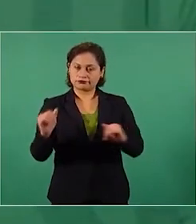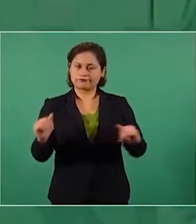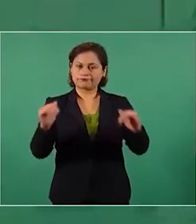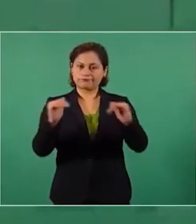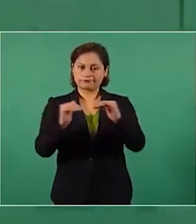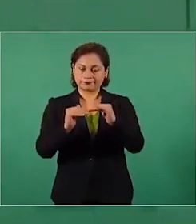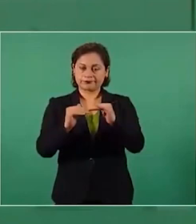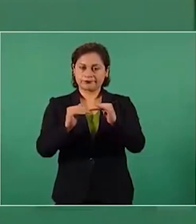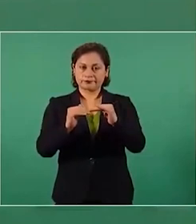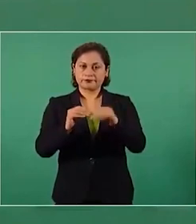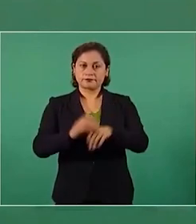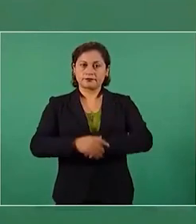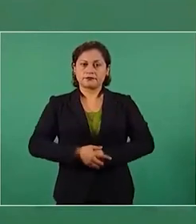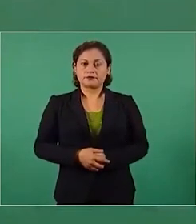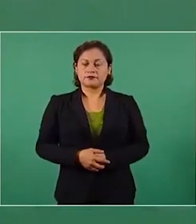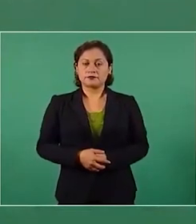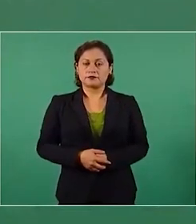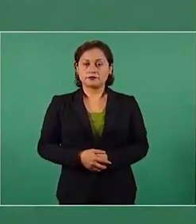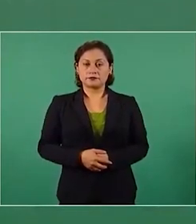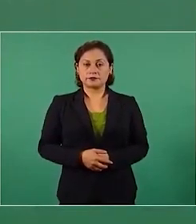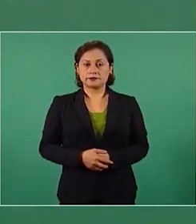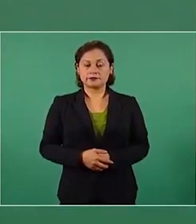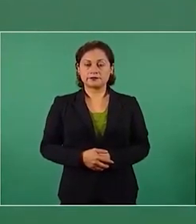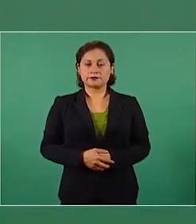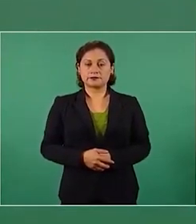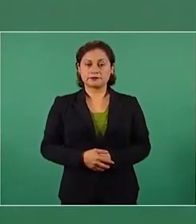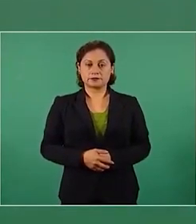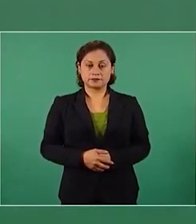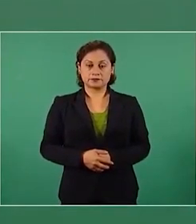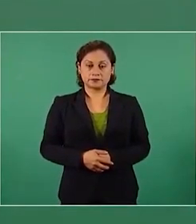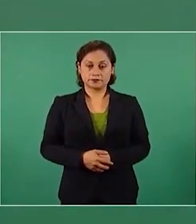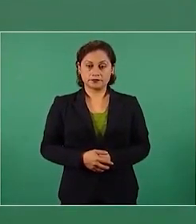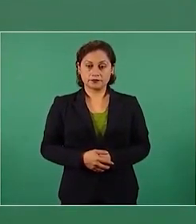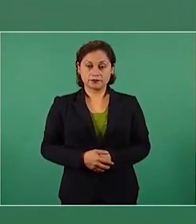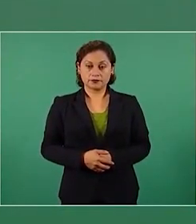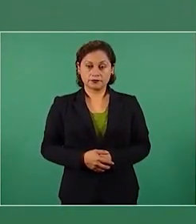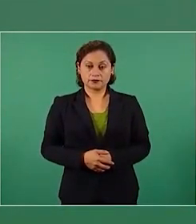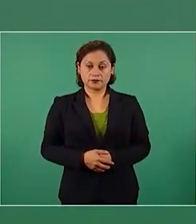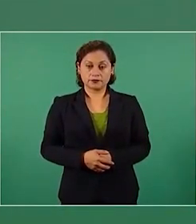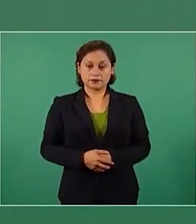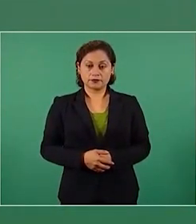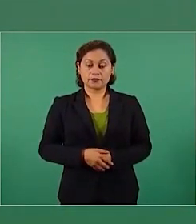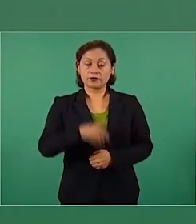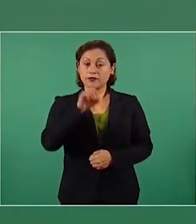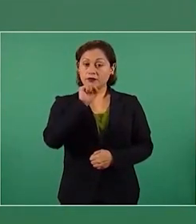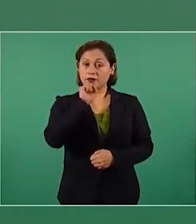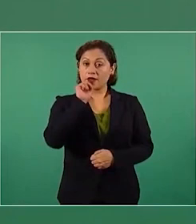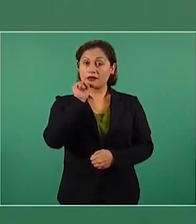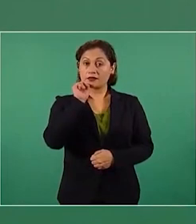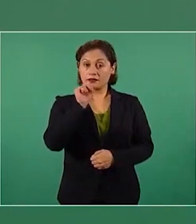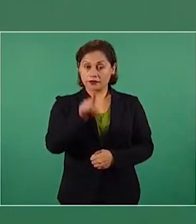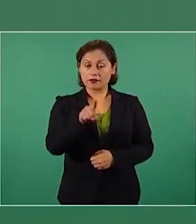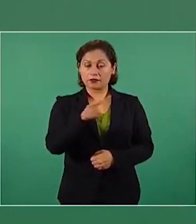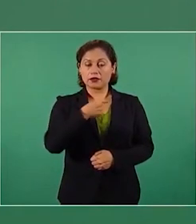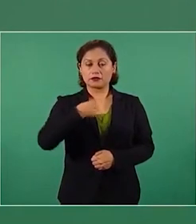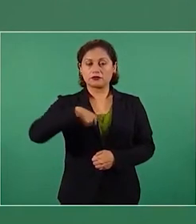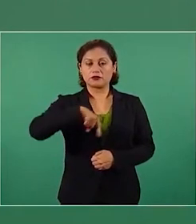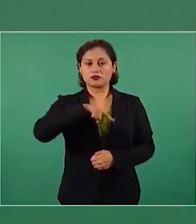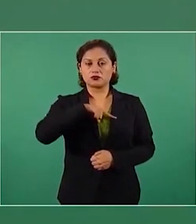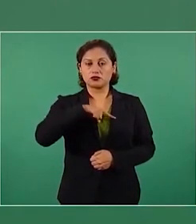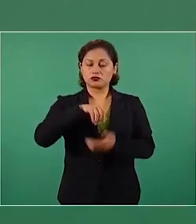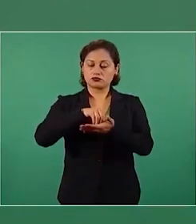También se contempla presupuesto